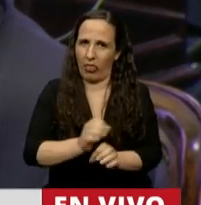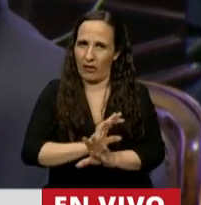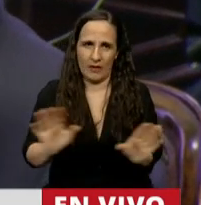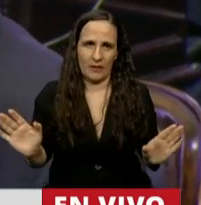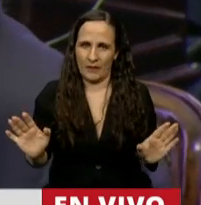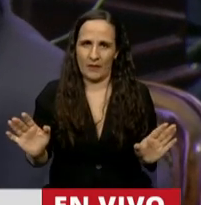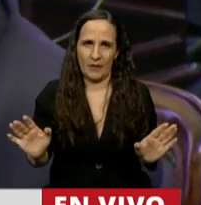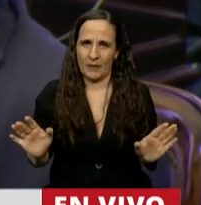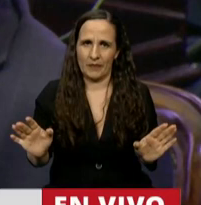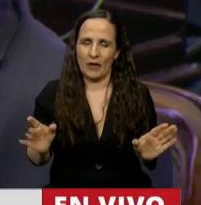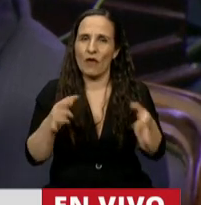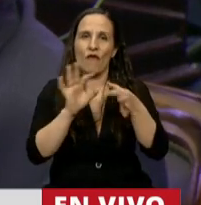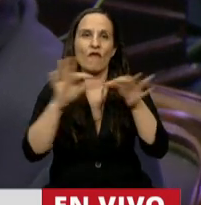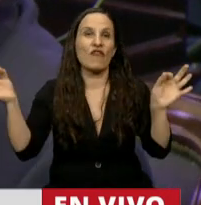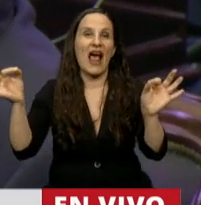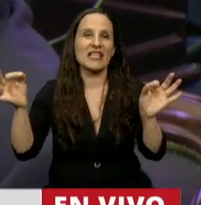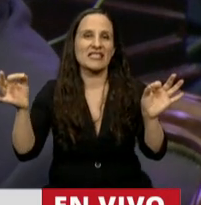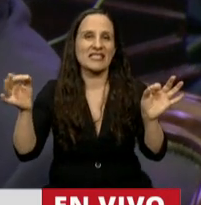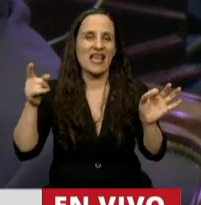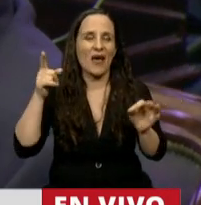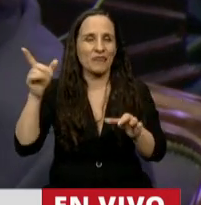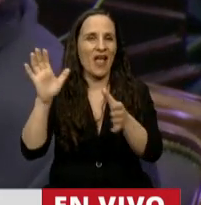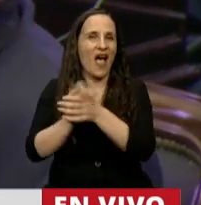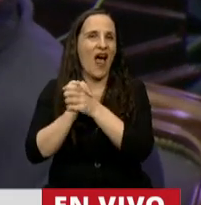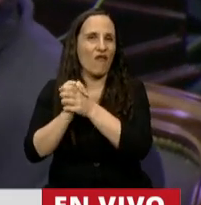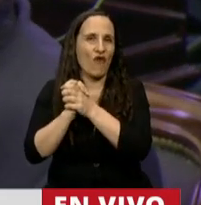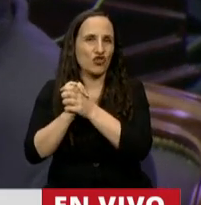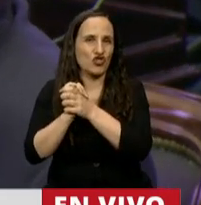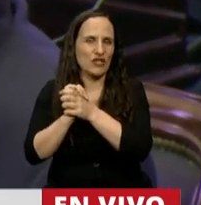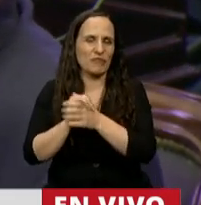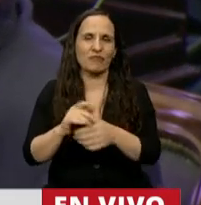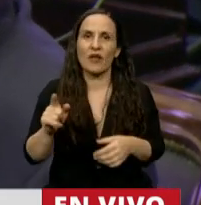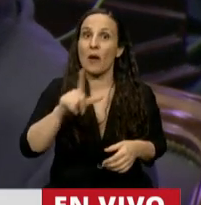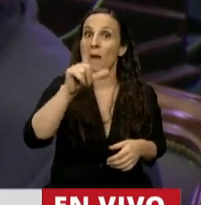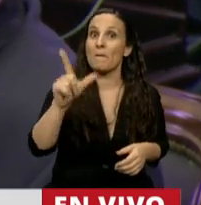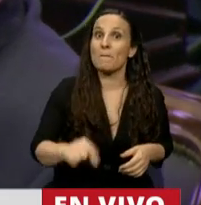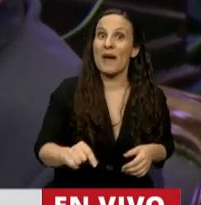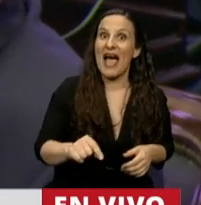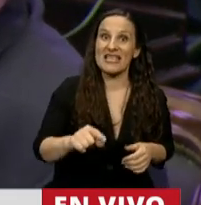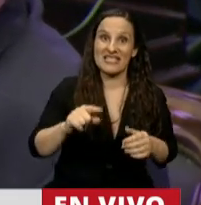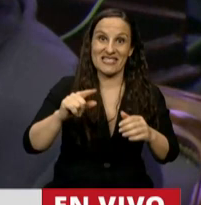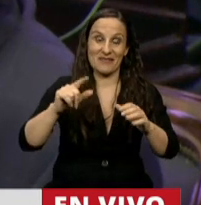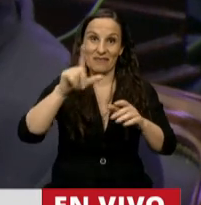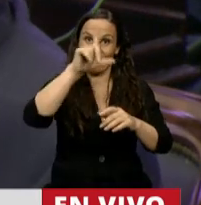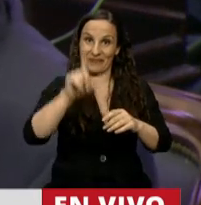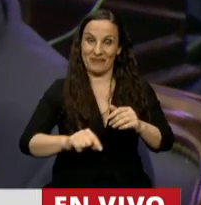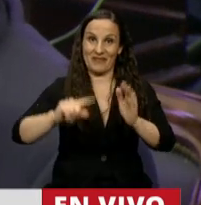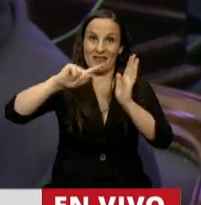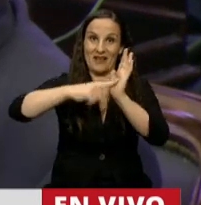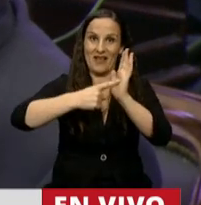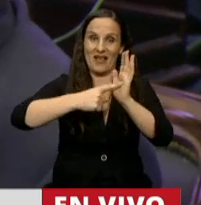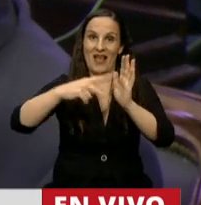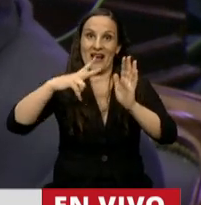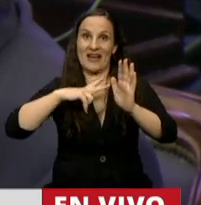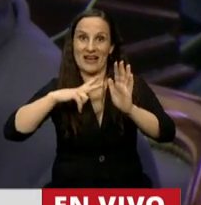Y usando la frase de Alfonsín, este país es rico en el centro, despoblado en el sur y pobre